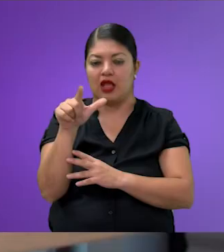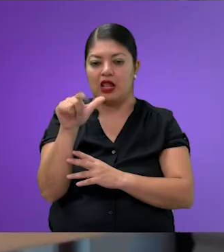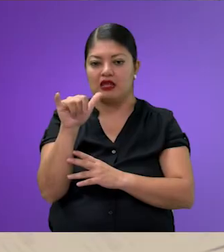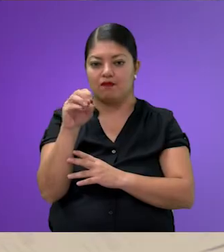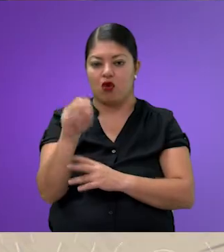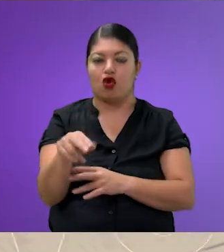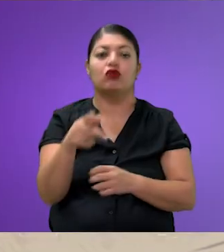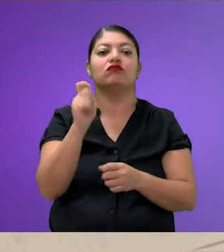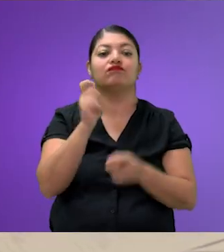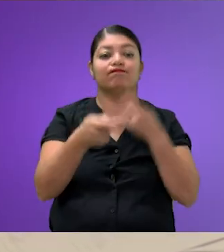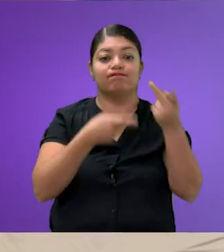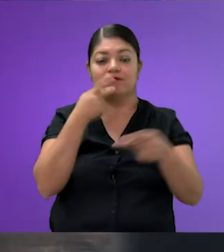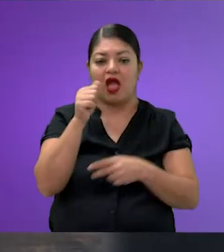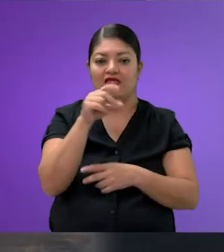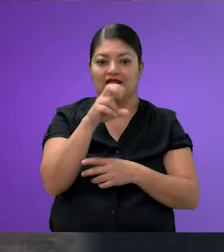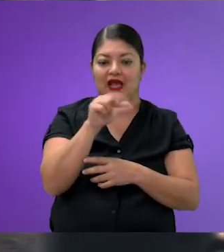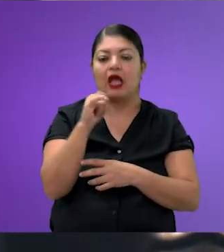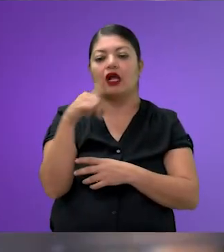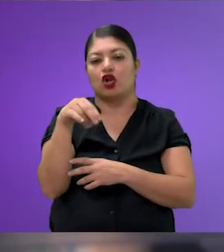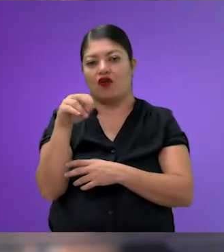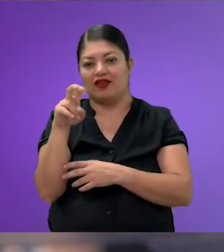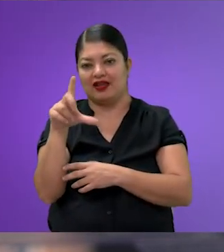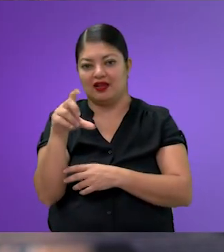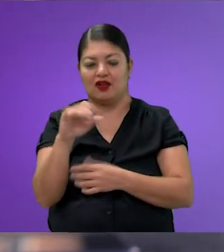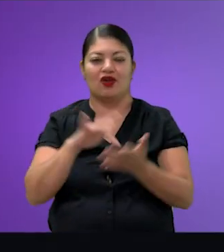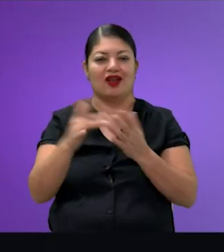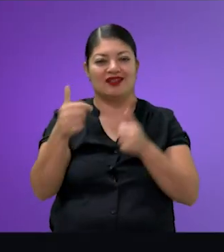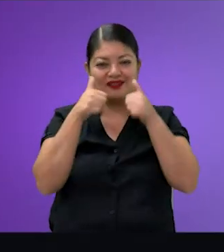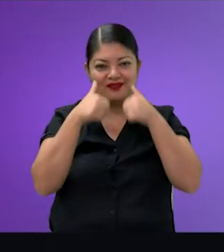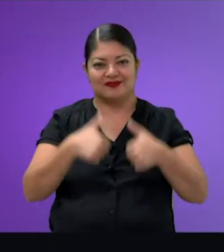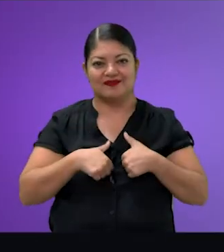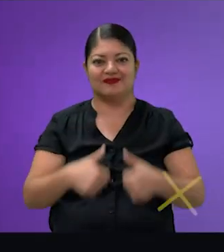Gracias por escucharnos.